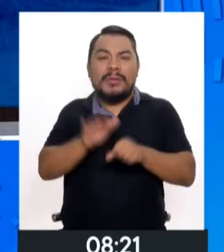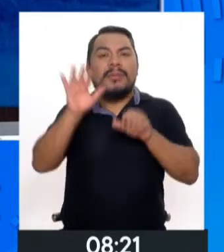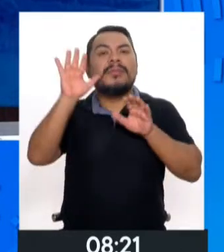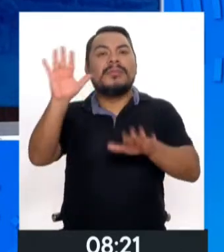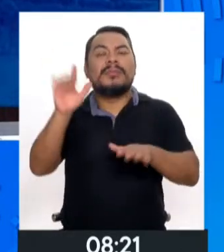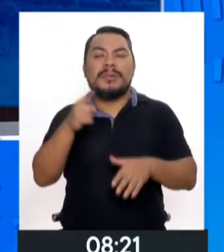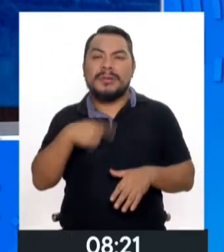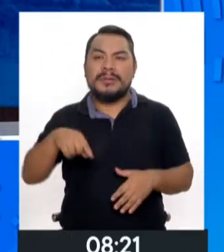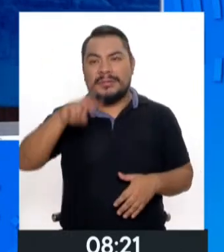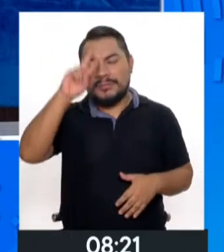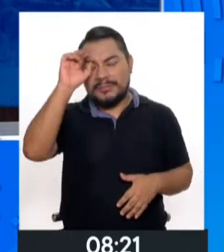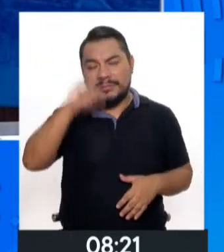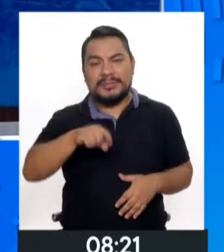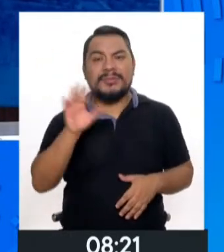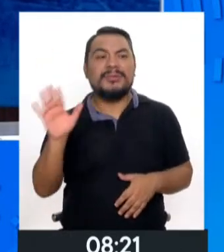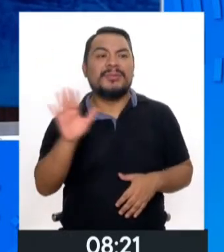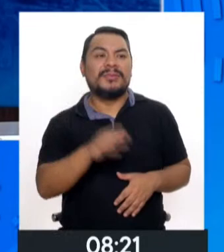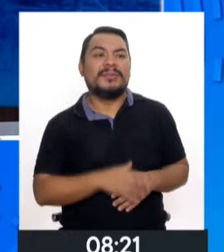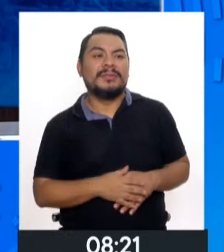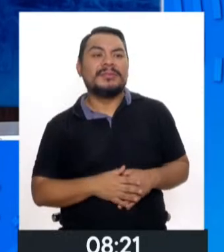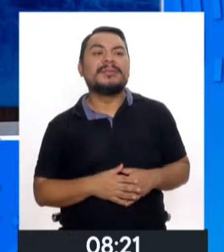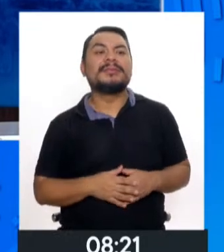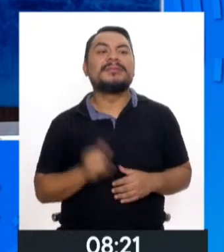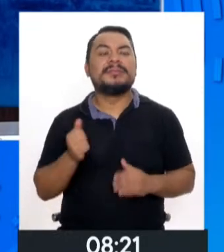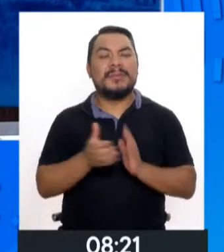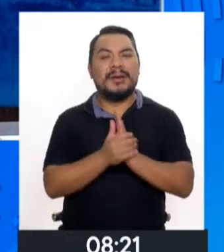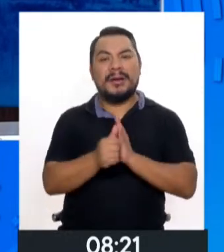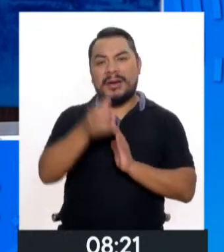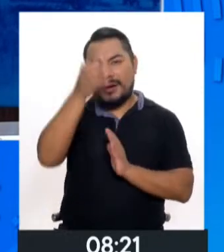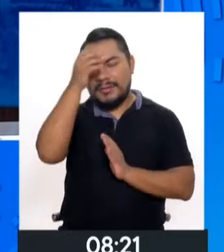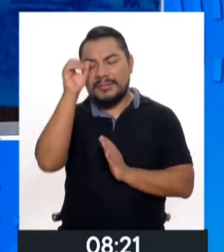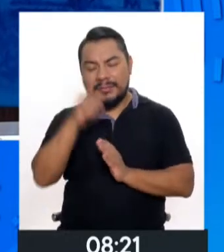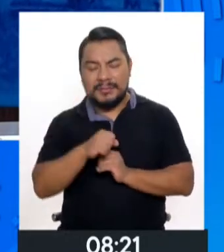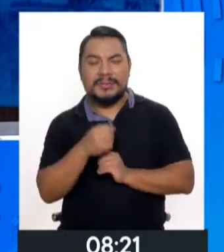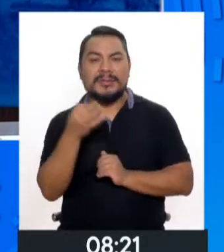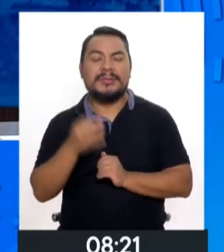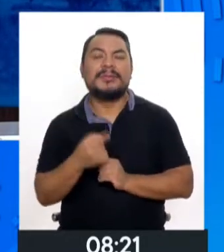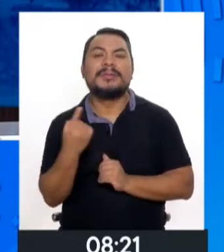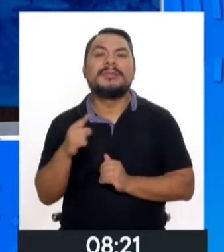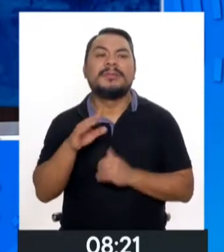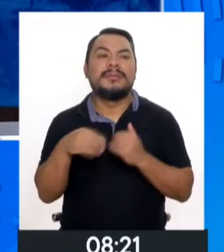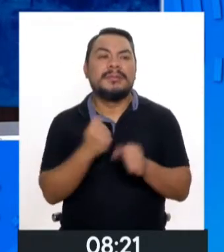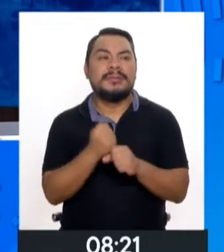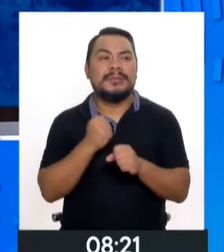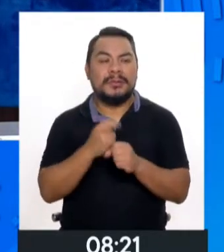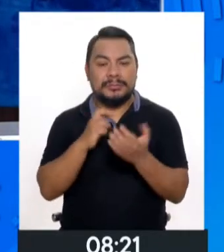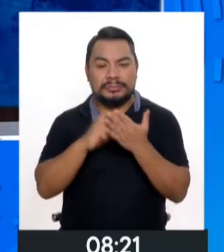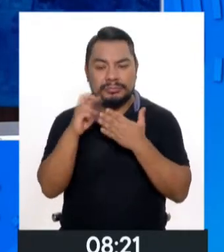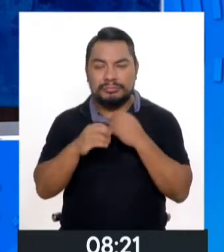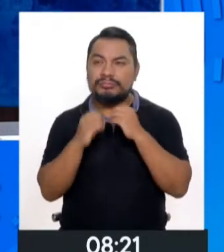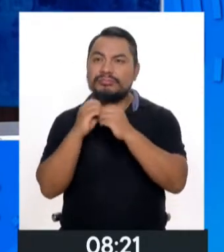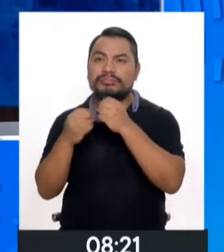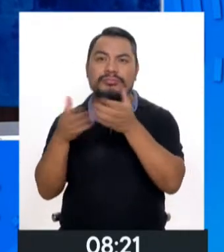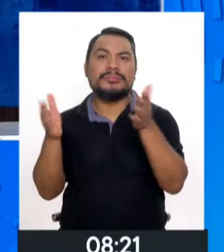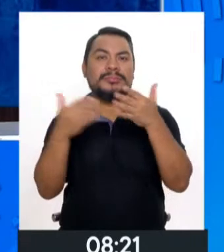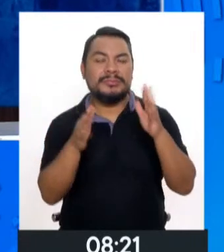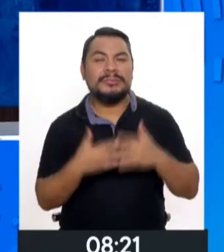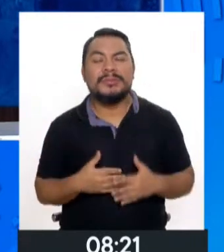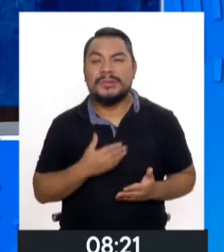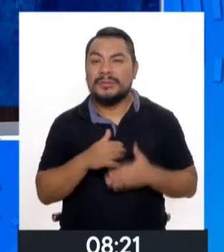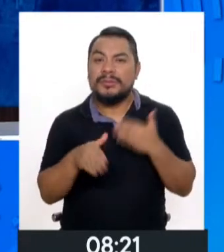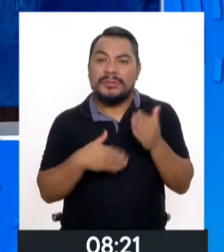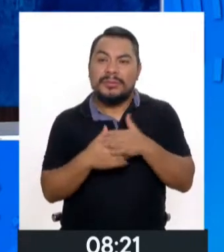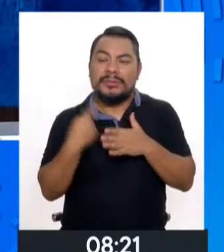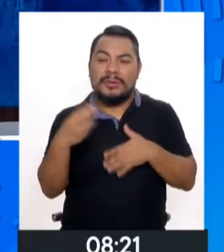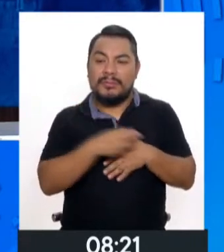nuestro país, cada quien en su cartera es experto, experta, realmente estamos destrabando proyectos, estamos echando a